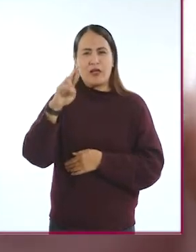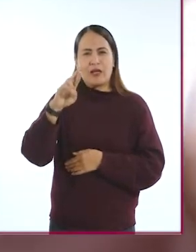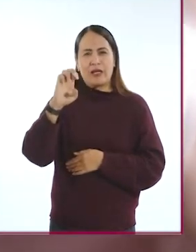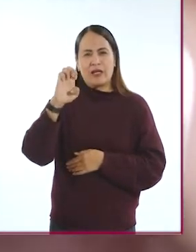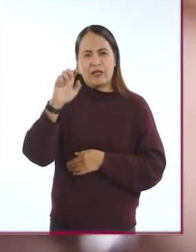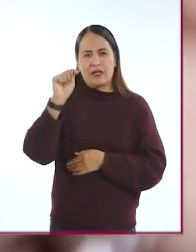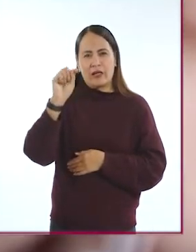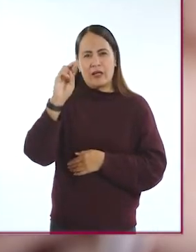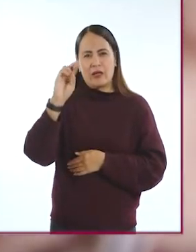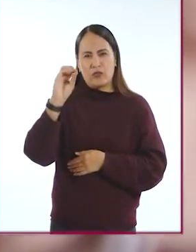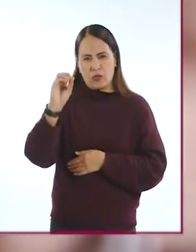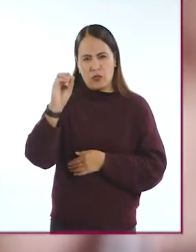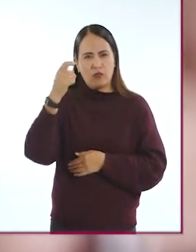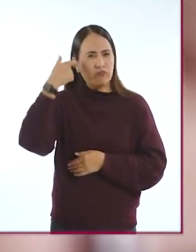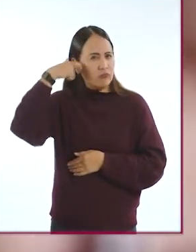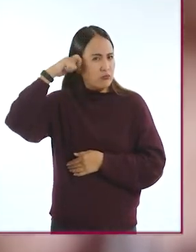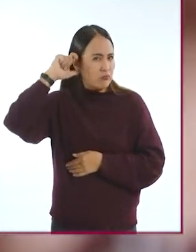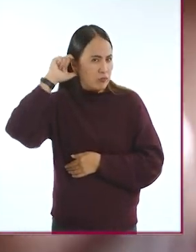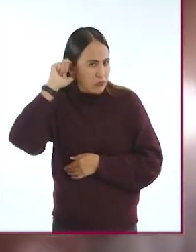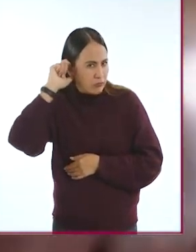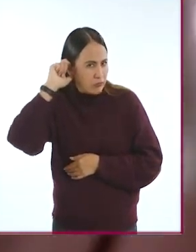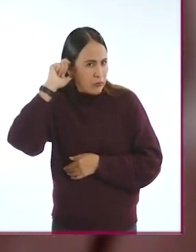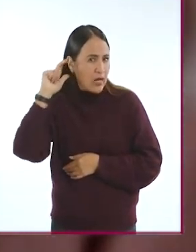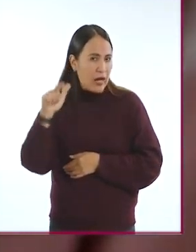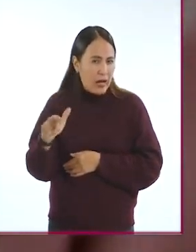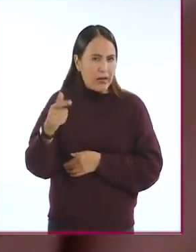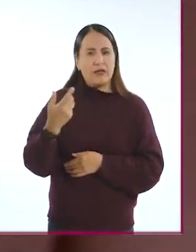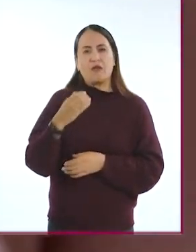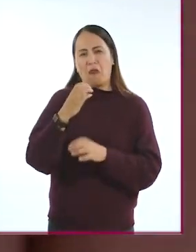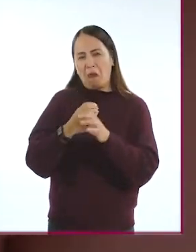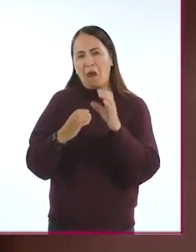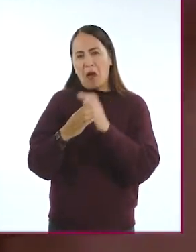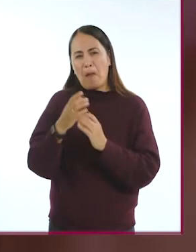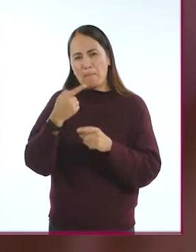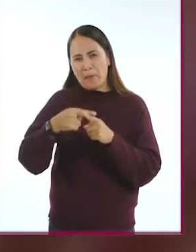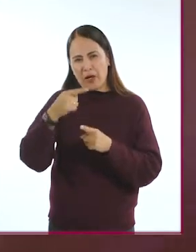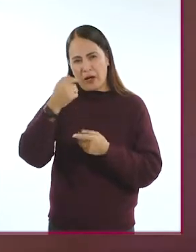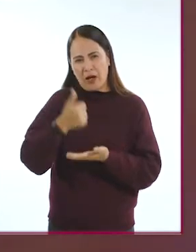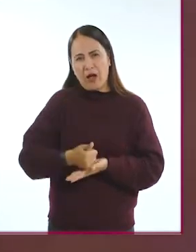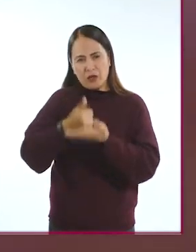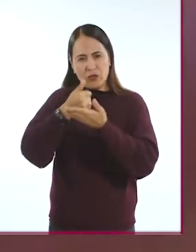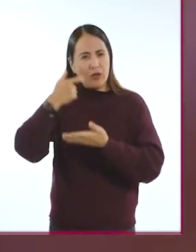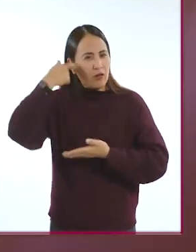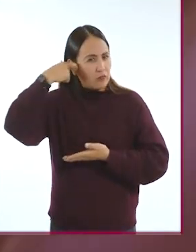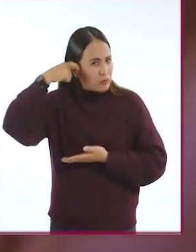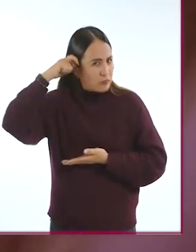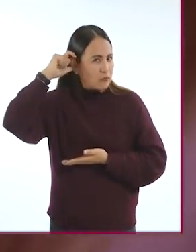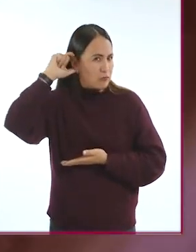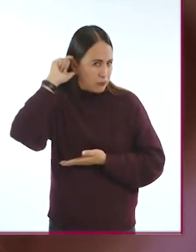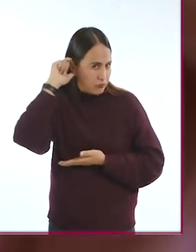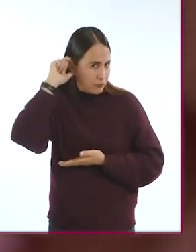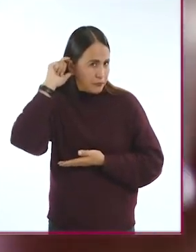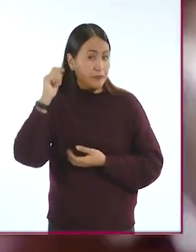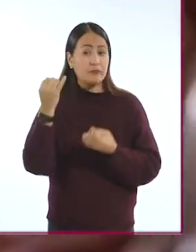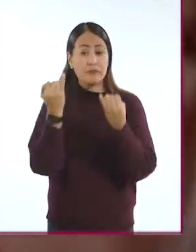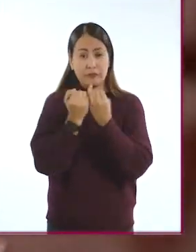retroauriculares. Son dispositivos para amplificar el sonido y se colocan detrás de la oreja. También existe otro tipo